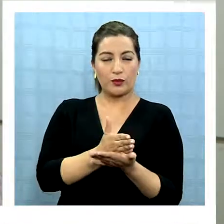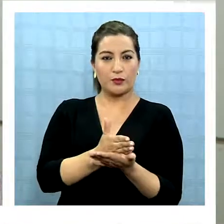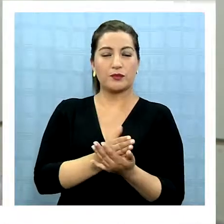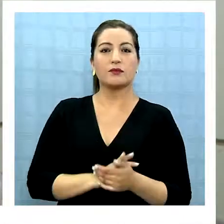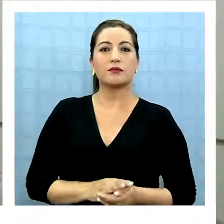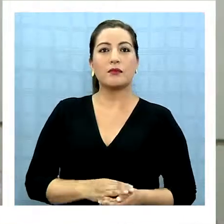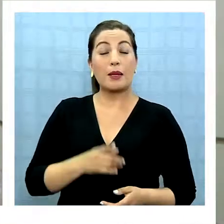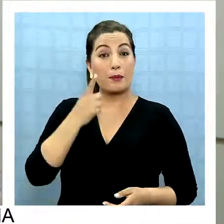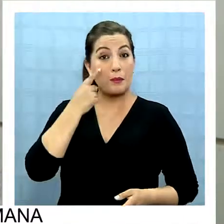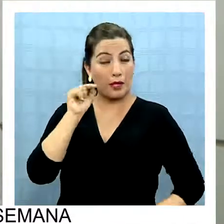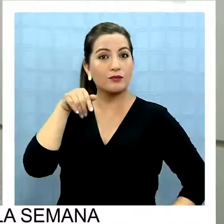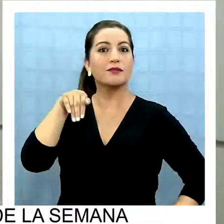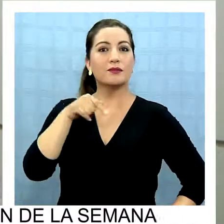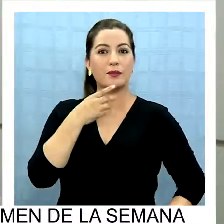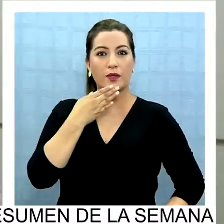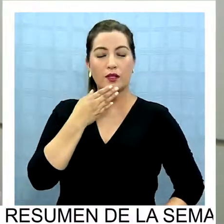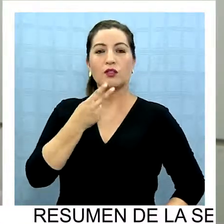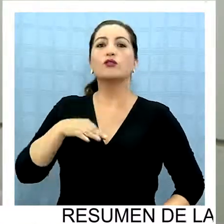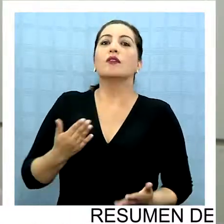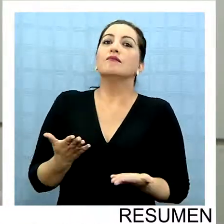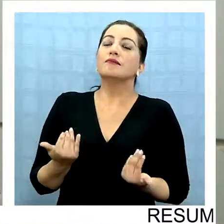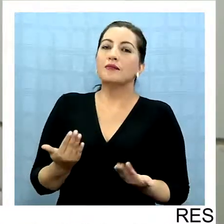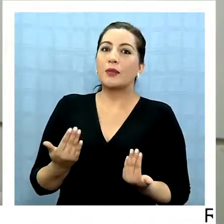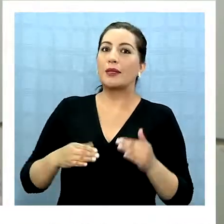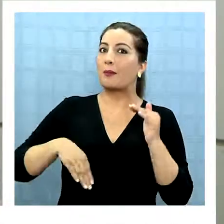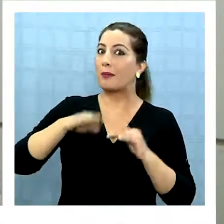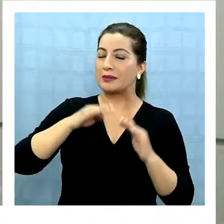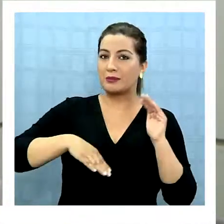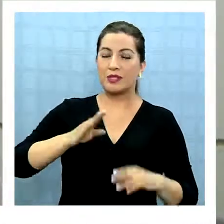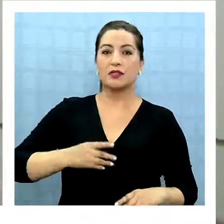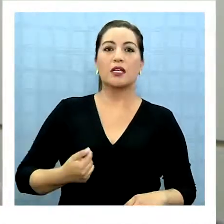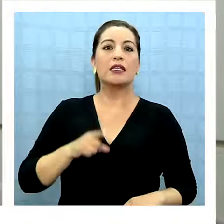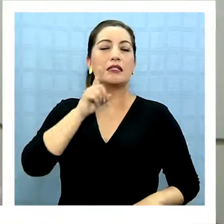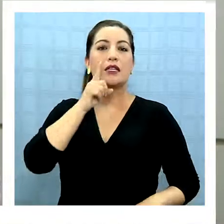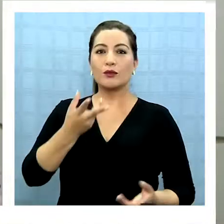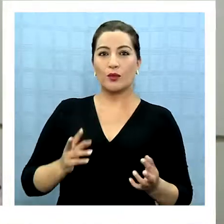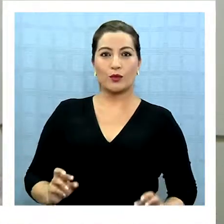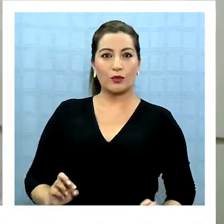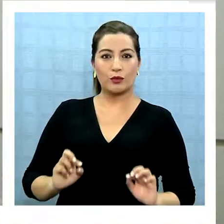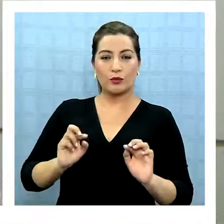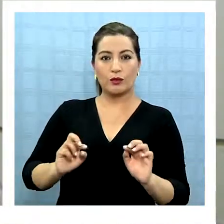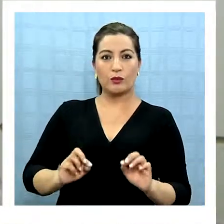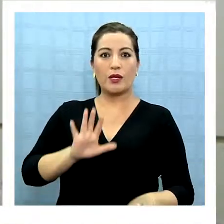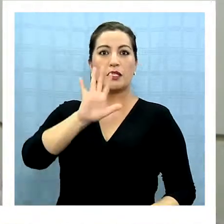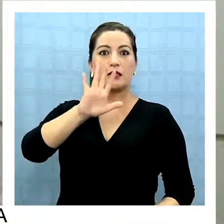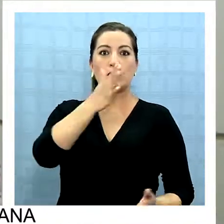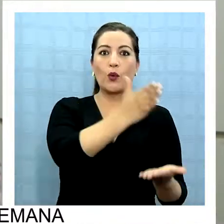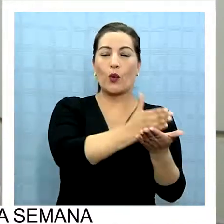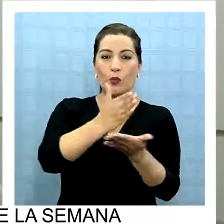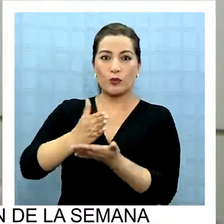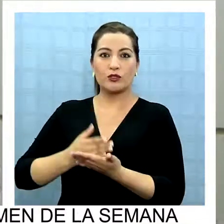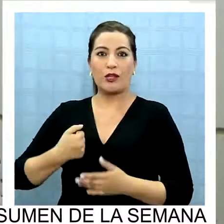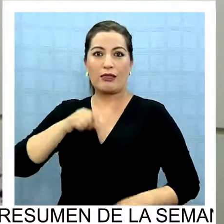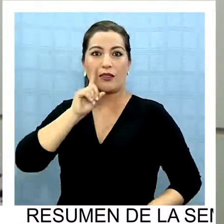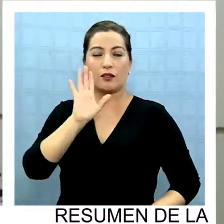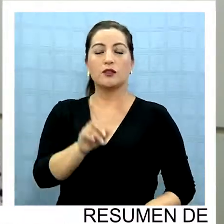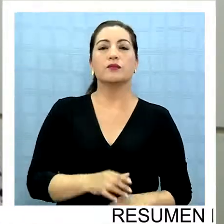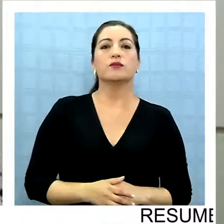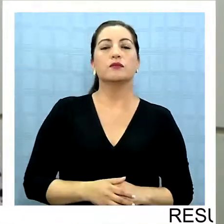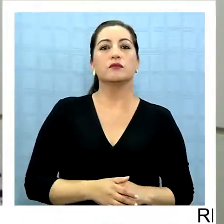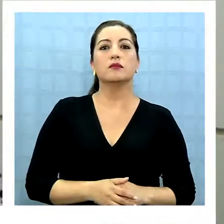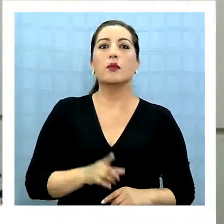colegio, pero de todas maneras, ¿cierto?, estamos esperando más. Con eso tenemos, ¿cierto?, la posibilidad para los cinco cursos que tenemos nosotros.